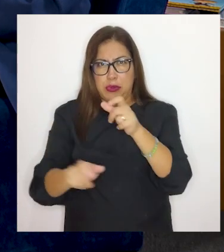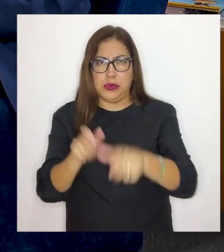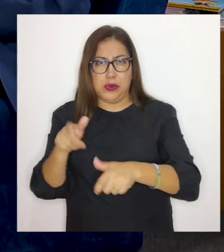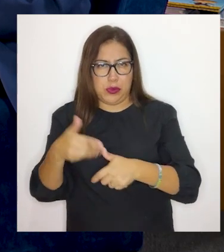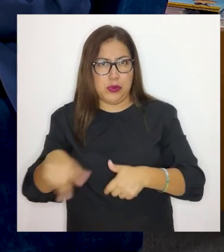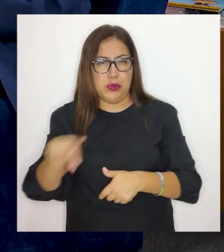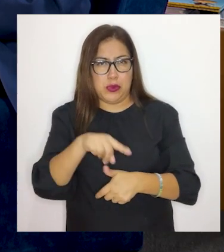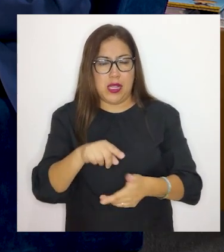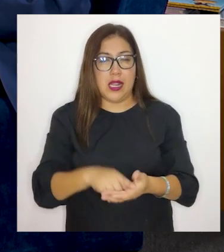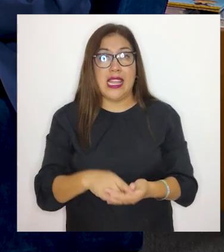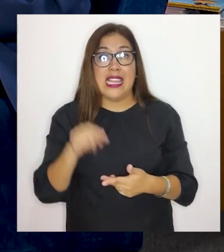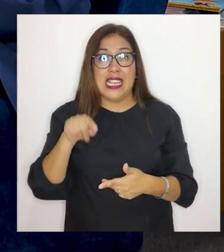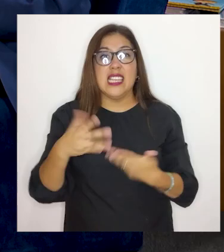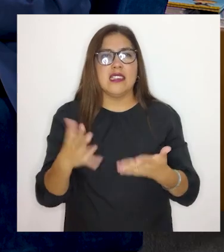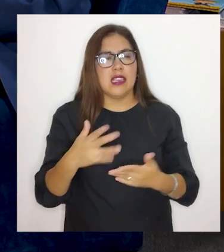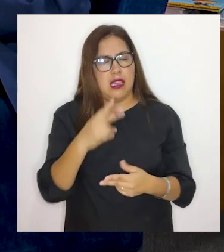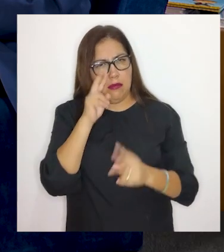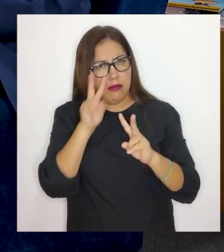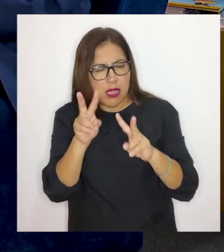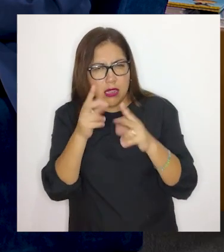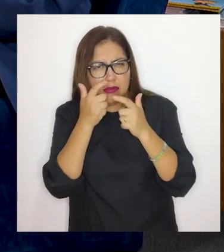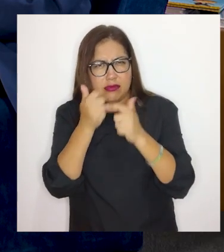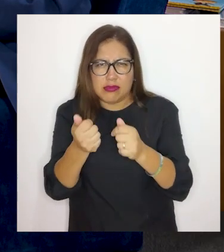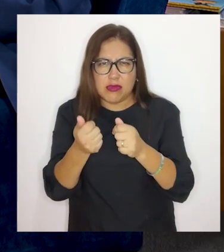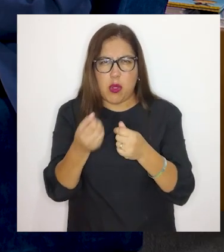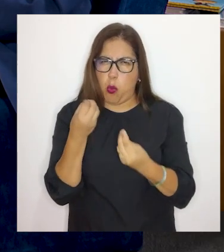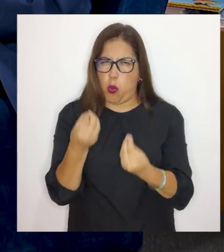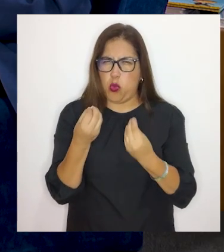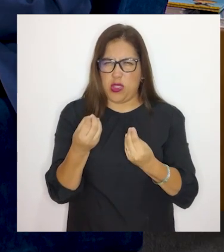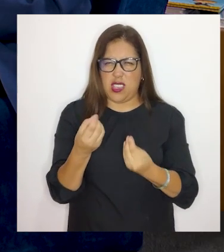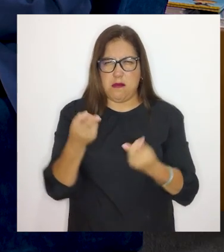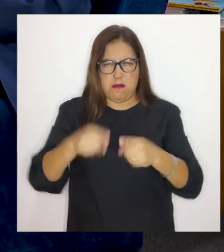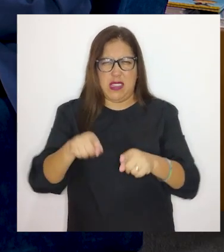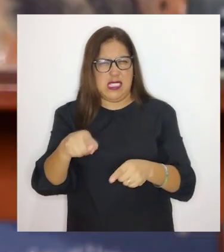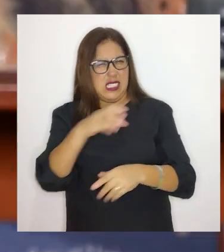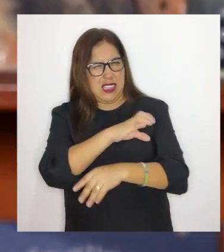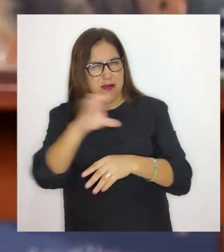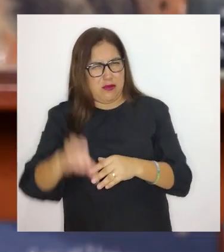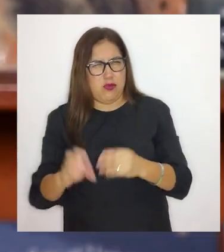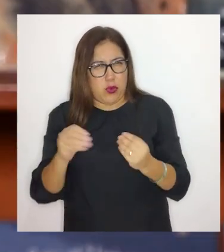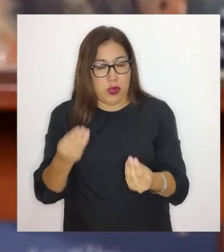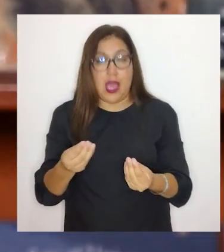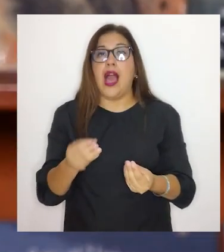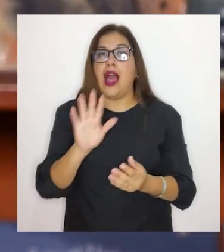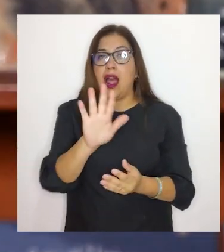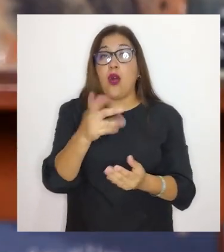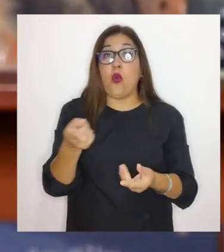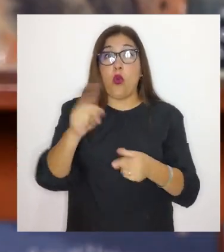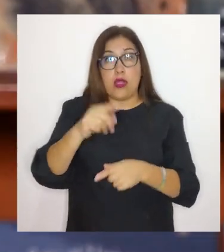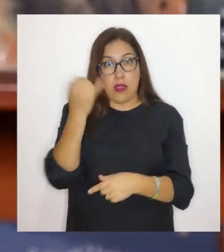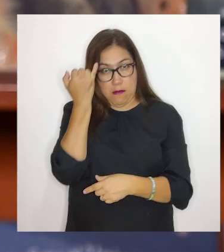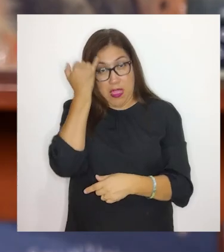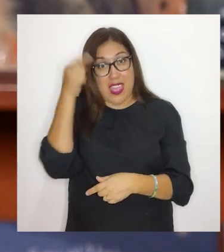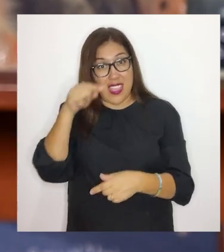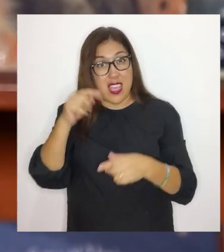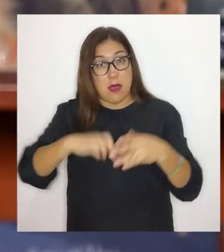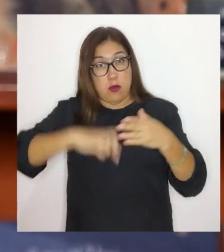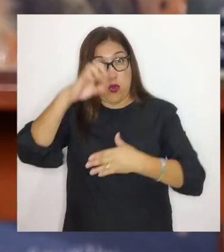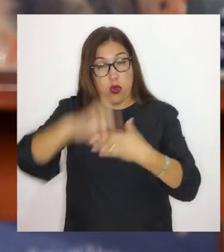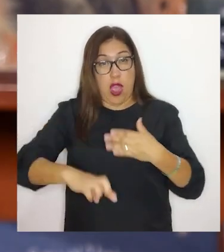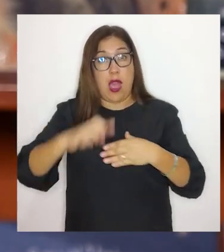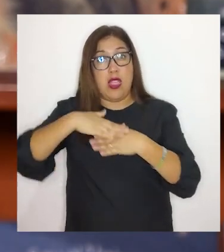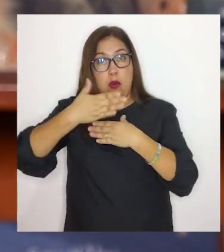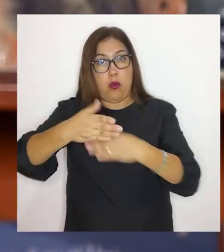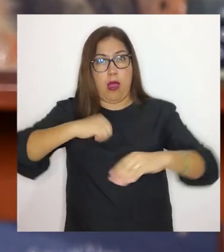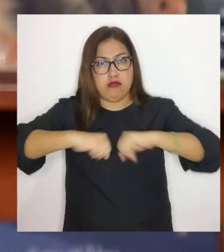picos usuarios. Y esto llamaba la atención, ¿por qué había pasado en Cajamarca? Era porque cuando se crea el programa, se difunden